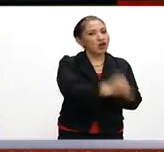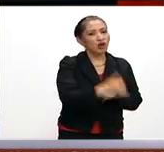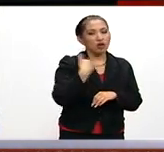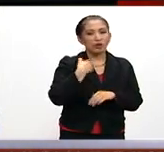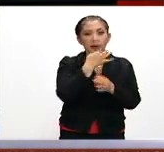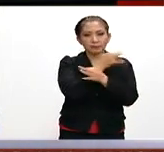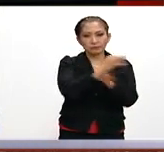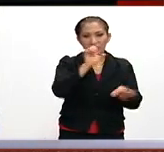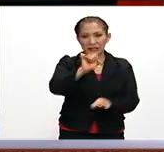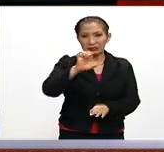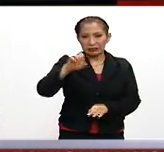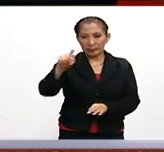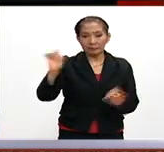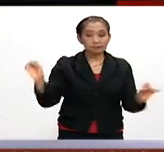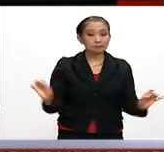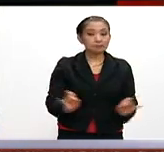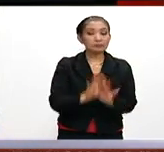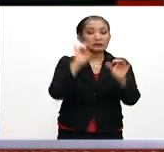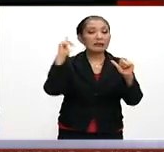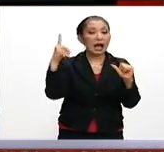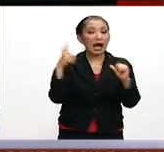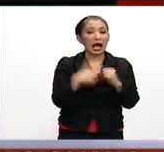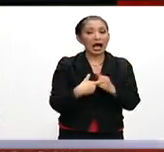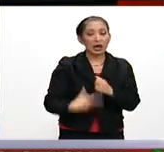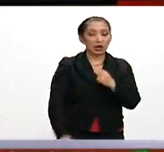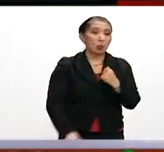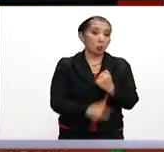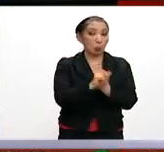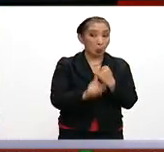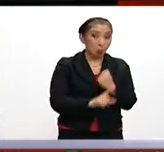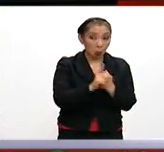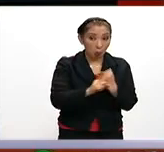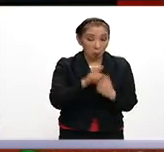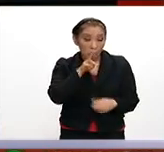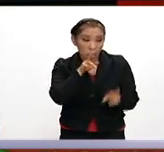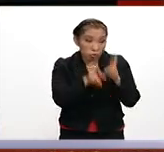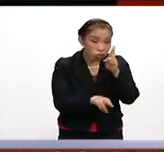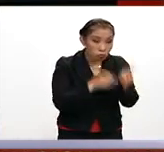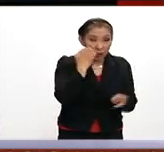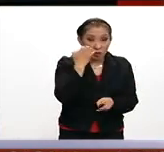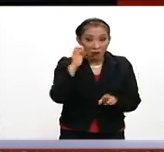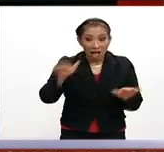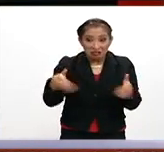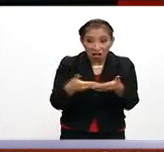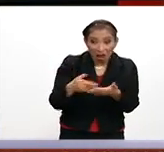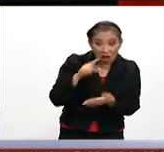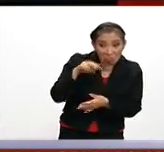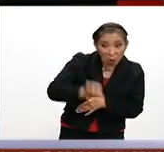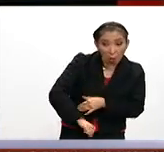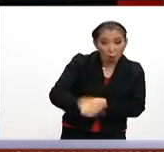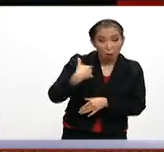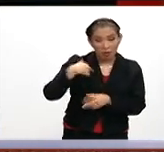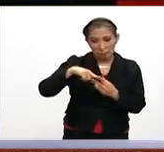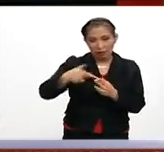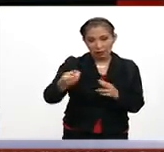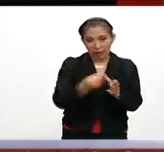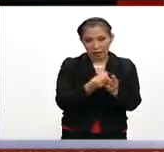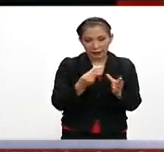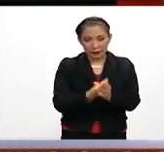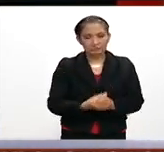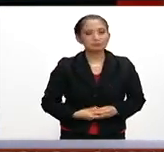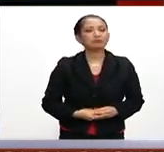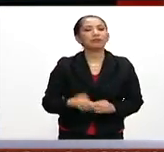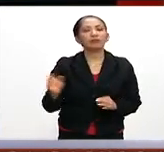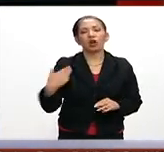o que dio a conocer la Secretaría de Educación Pública para que reporten las escuelas que no abran durante este inicio de clases.